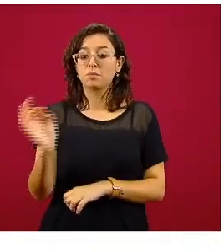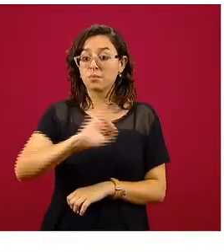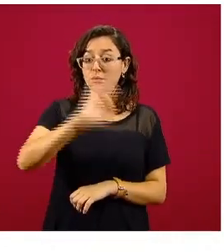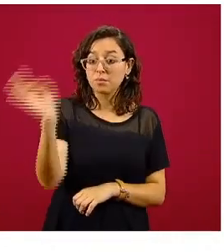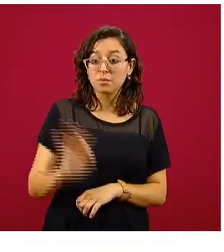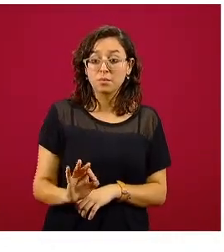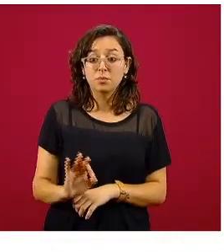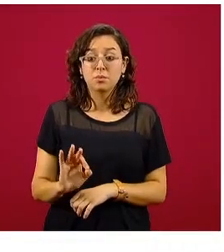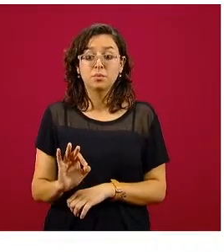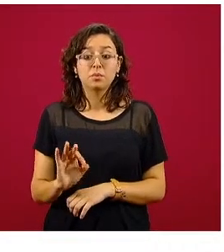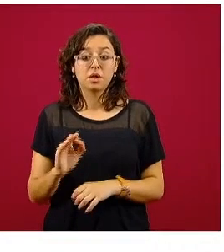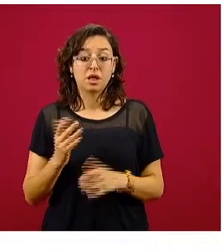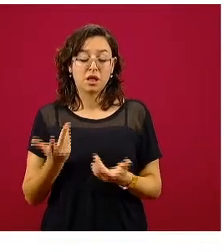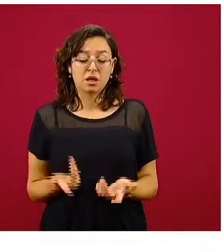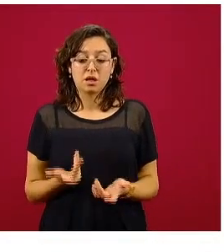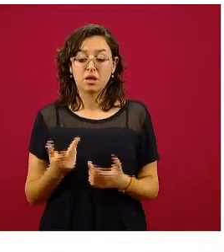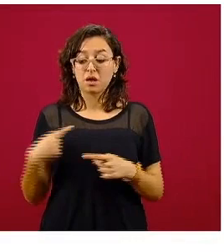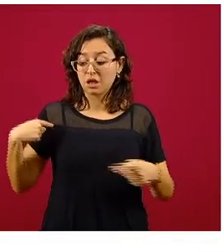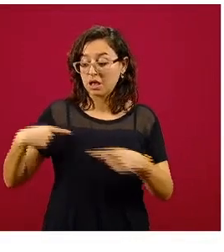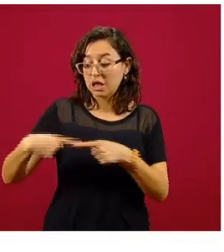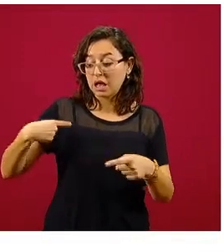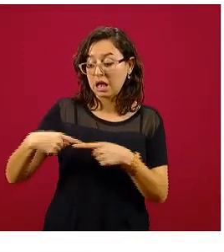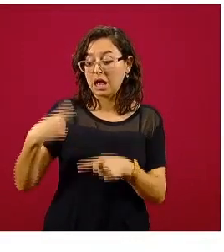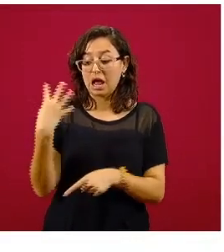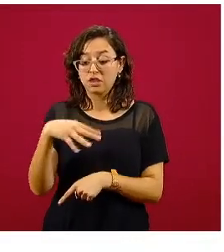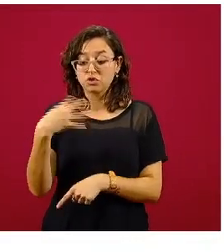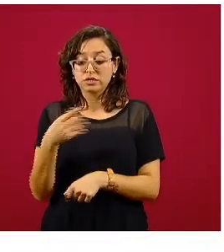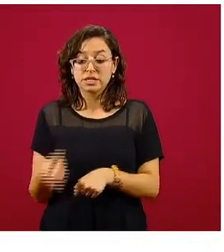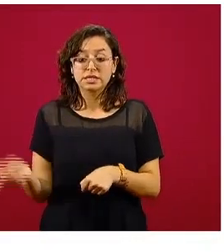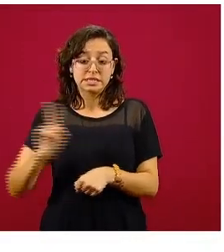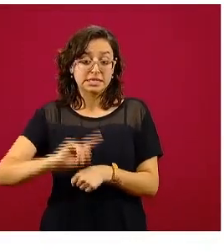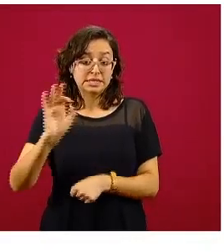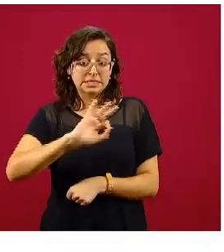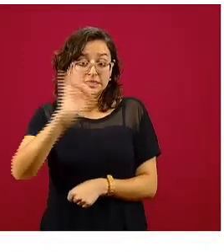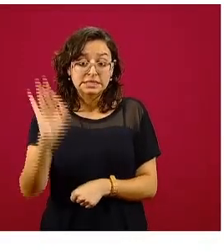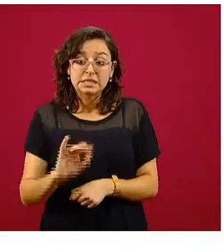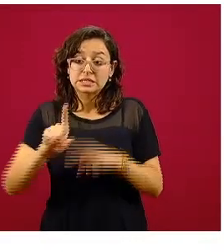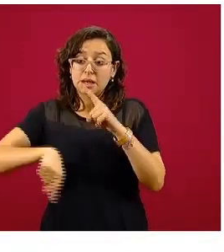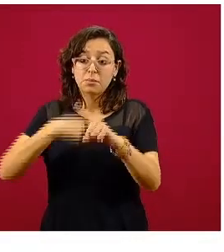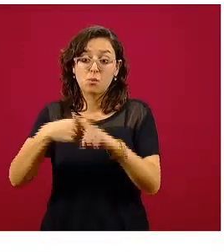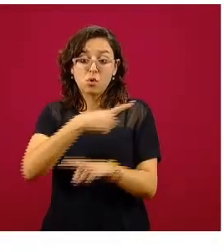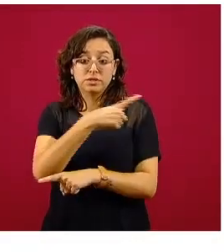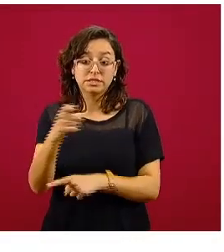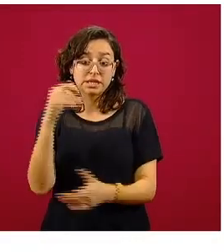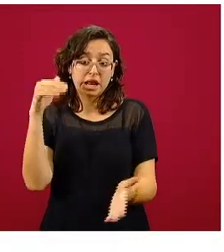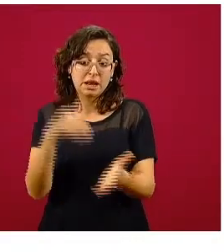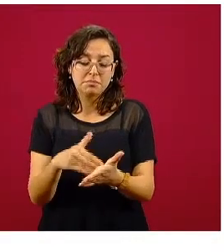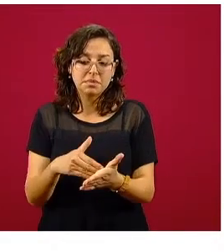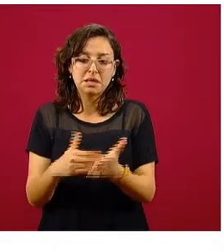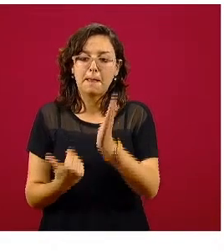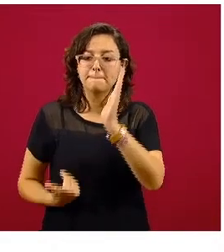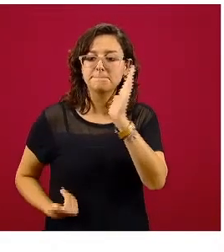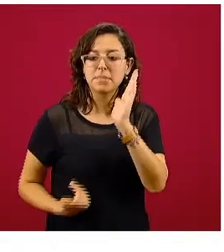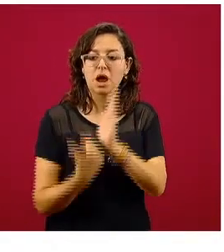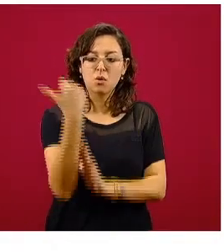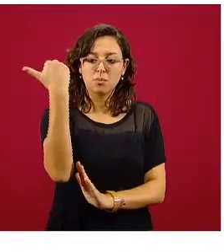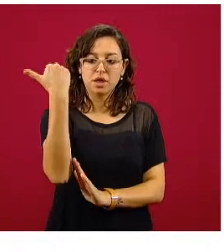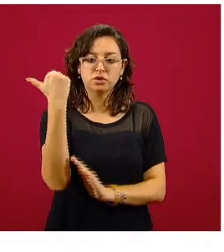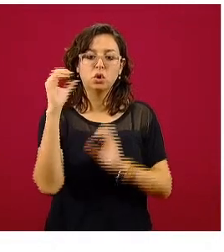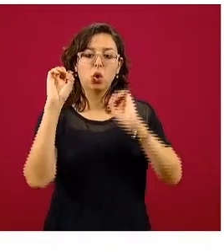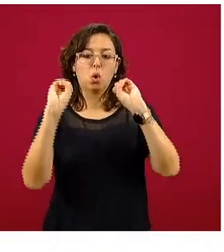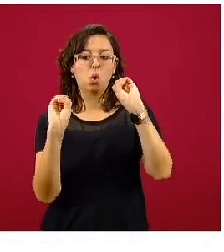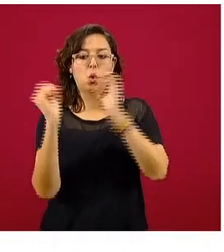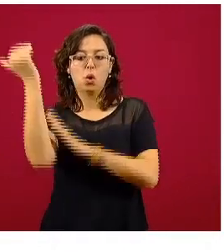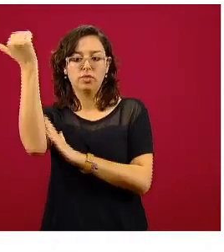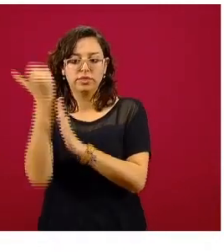incidencia actual, es decir, la de los últimos 14 días, en qué proporción se incrementó o